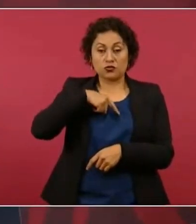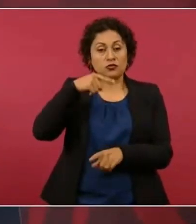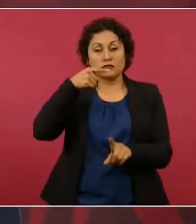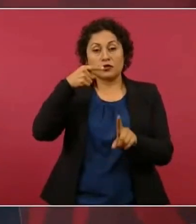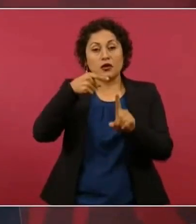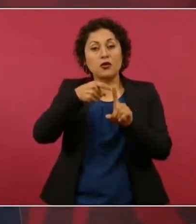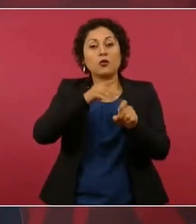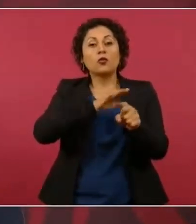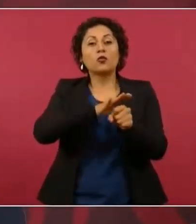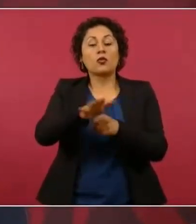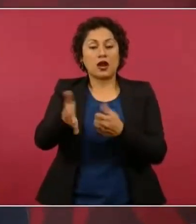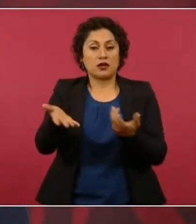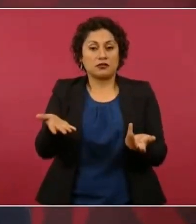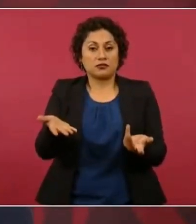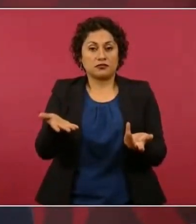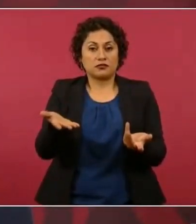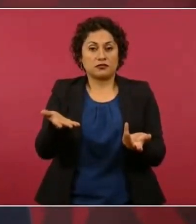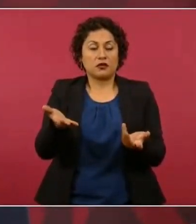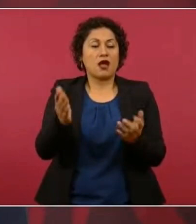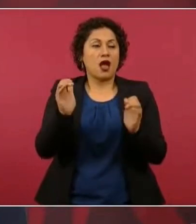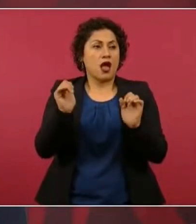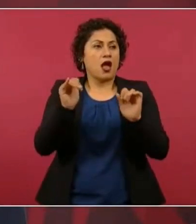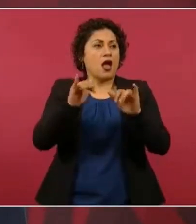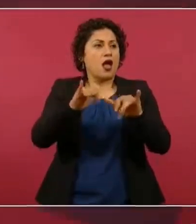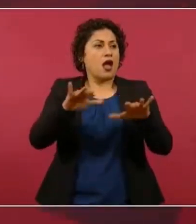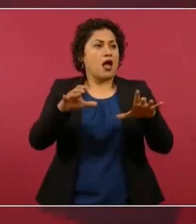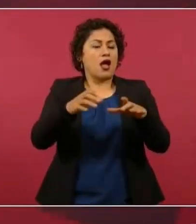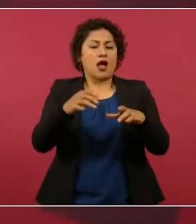que no se sature el aeropuerto.